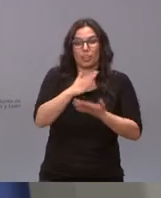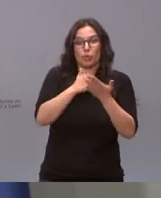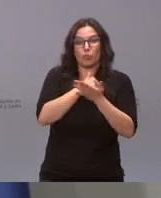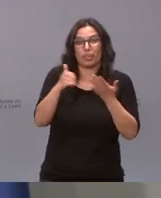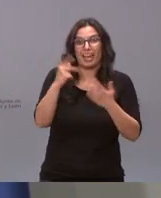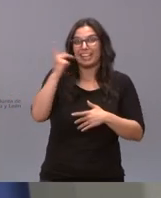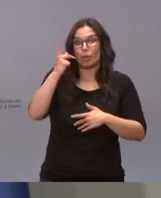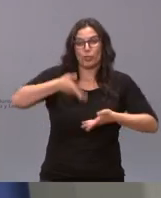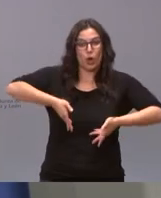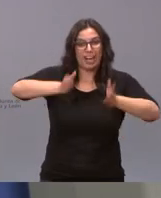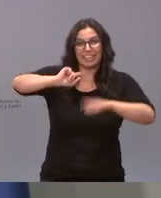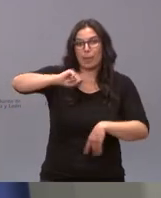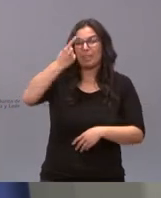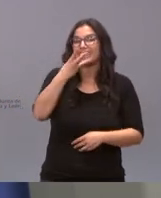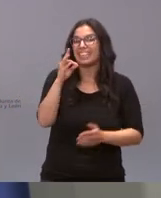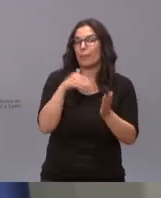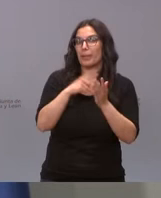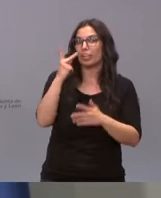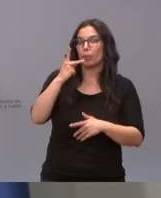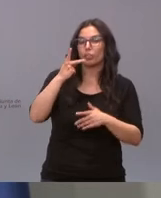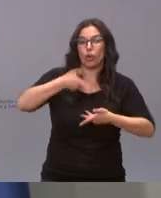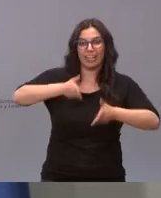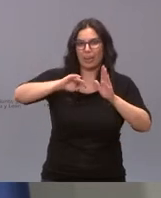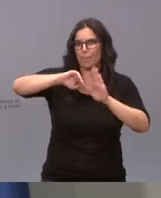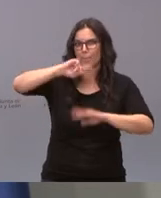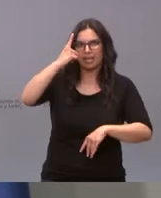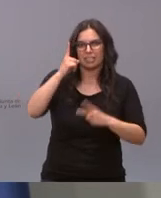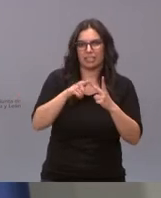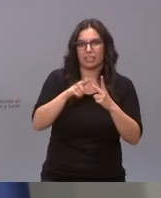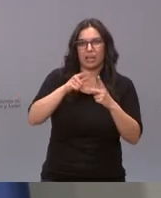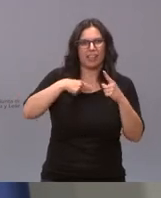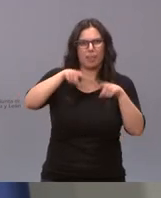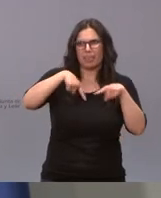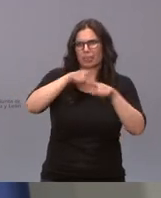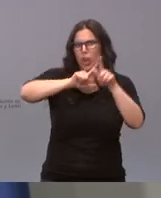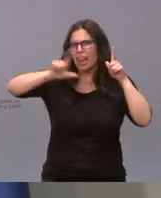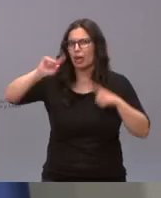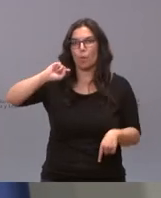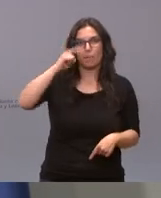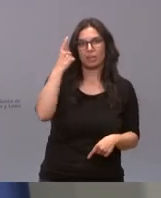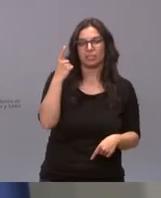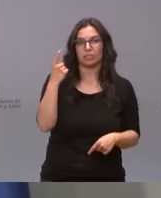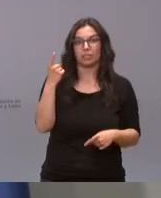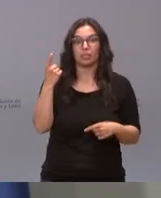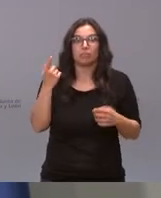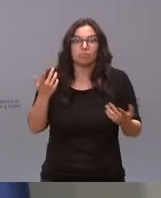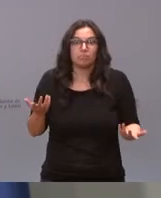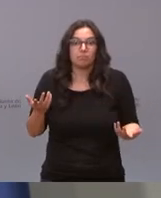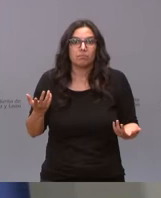carretera más de 30.000 kilómetros de carretera la comunidad en que hay que hacer mayores desplazamientos nuevamente llega este gobierno